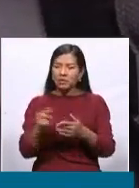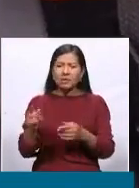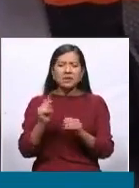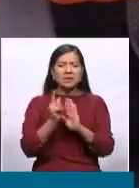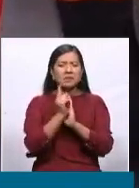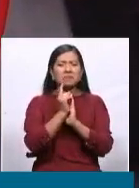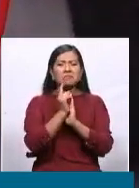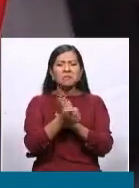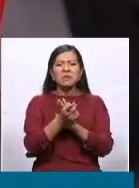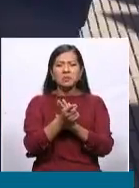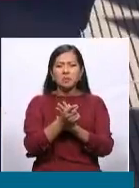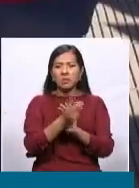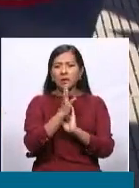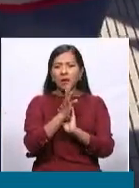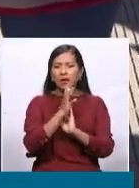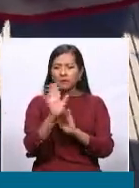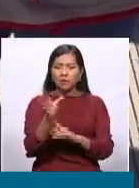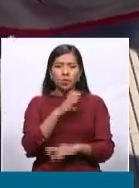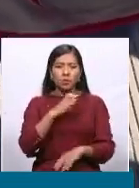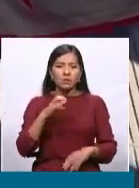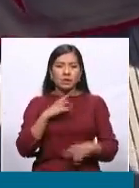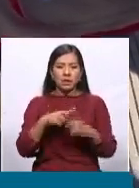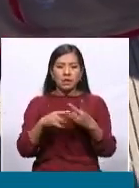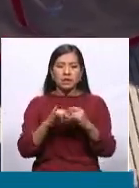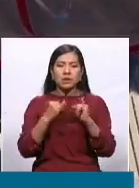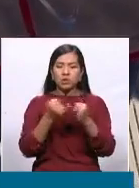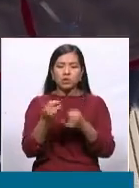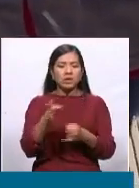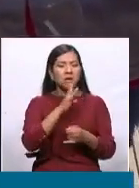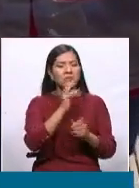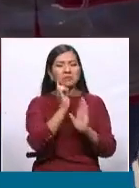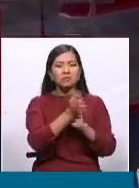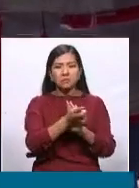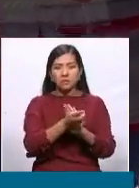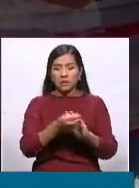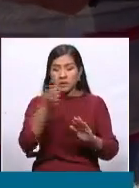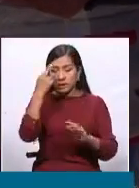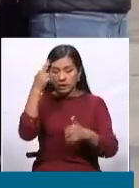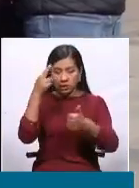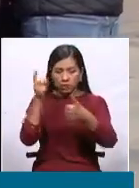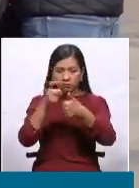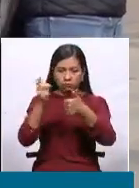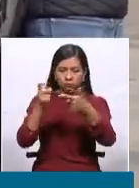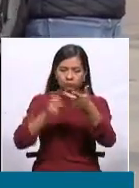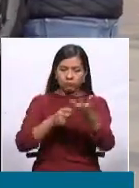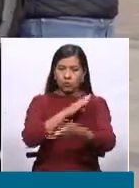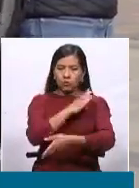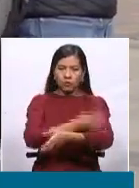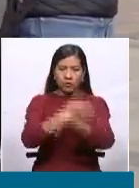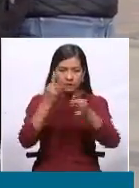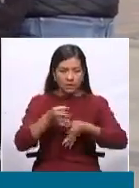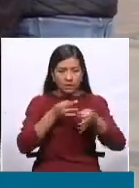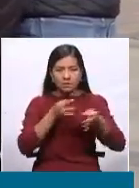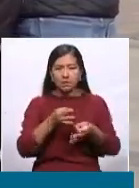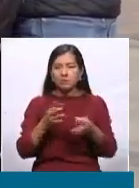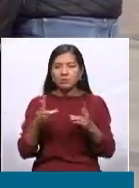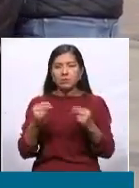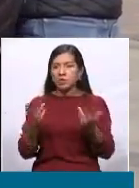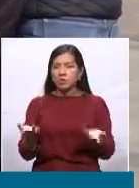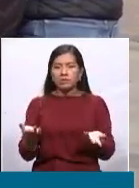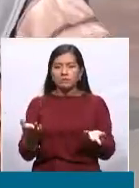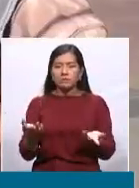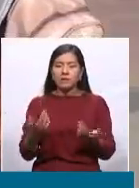minutos hablaron el comité interinstitucional, sin ningún argumento. Entonces, ahí se nota de que este